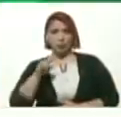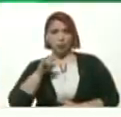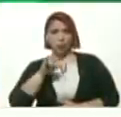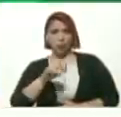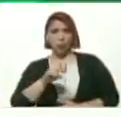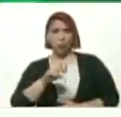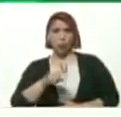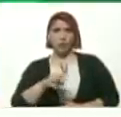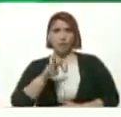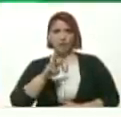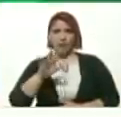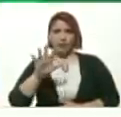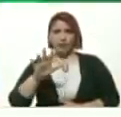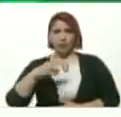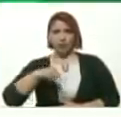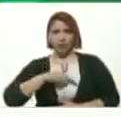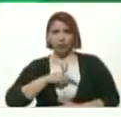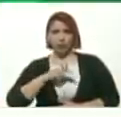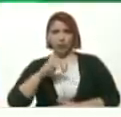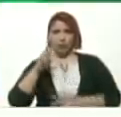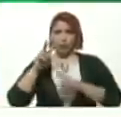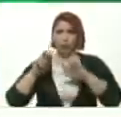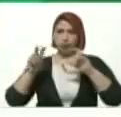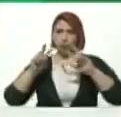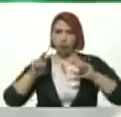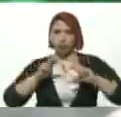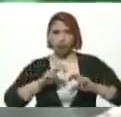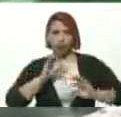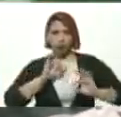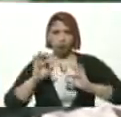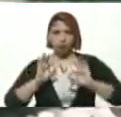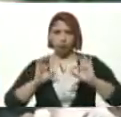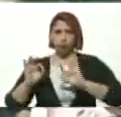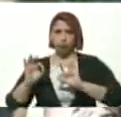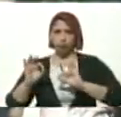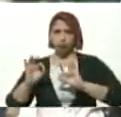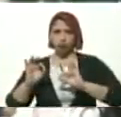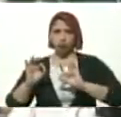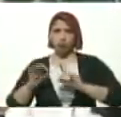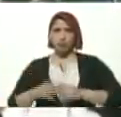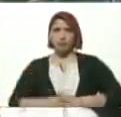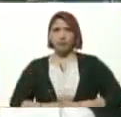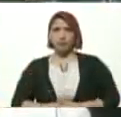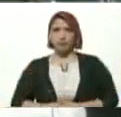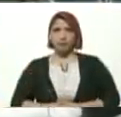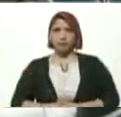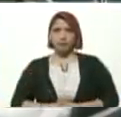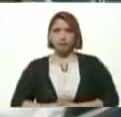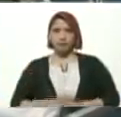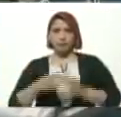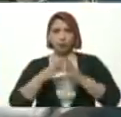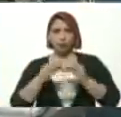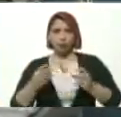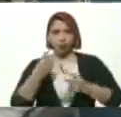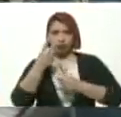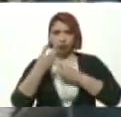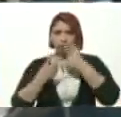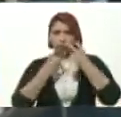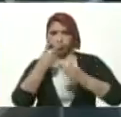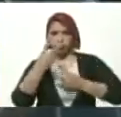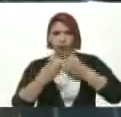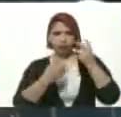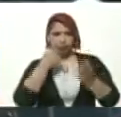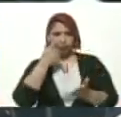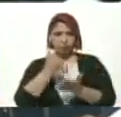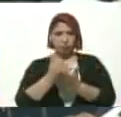25 Y vamos a ir Monitoreando En tiempo real Todo Vamos a